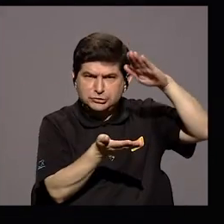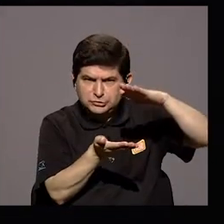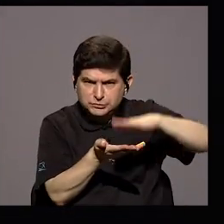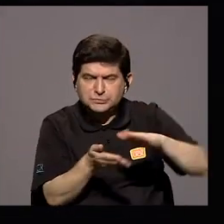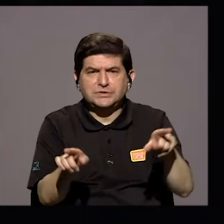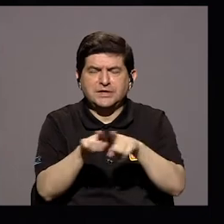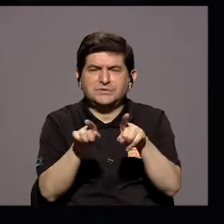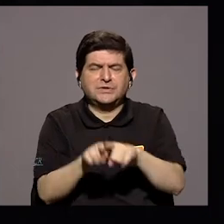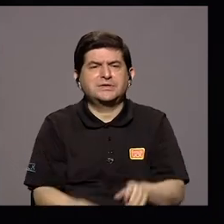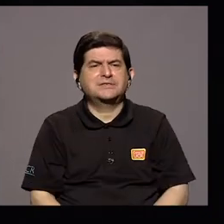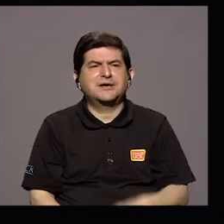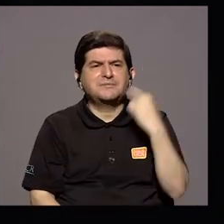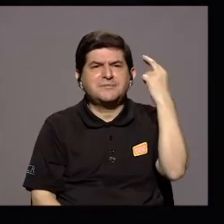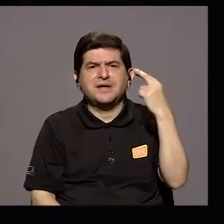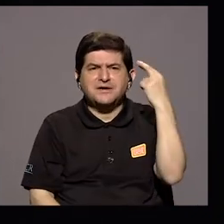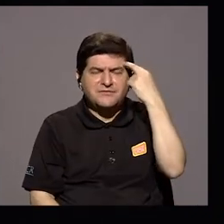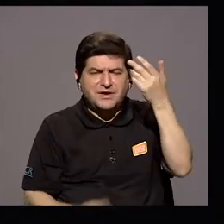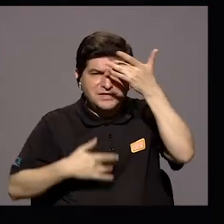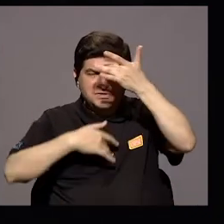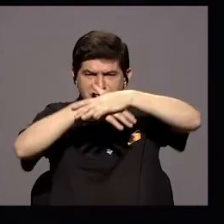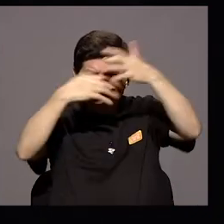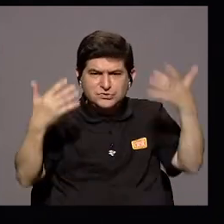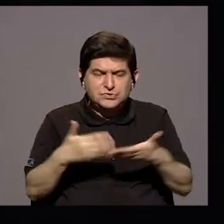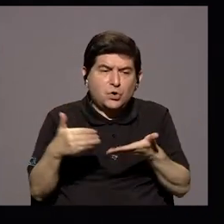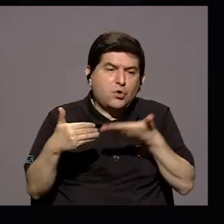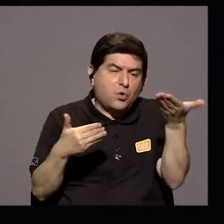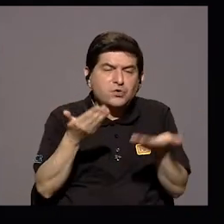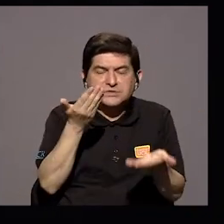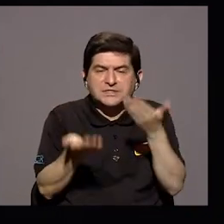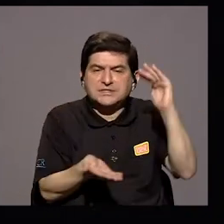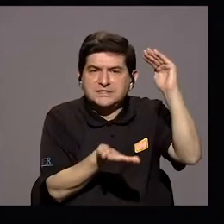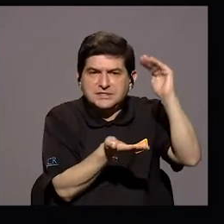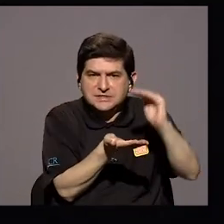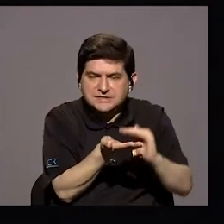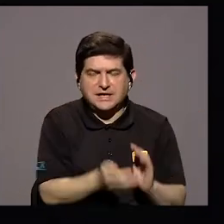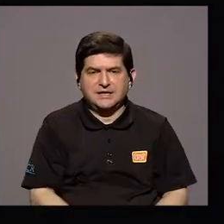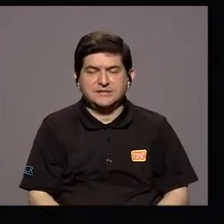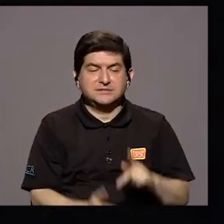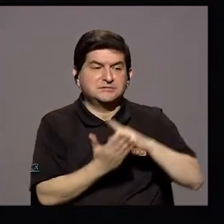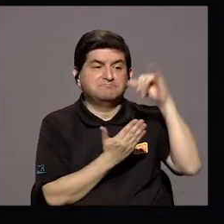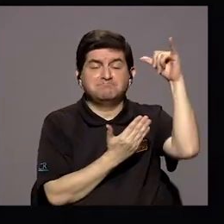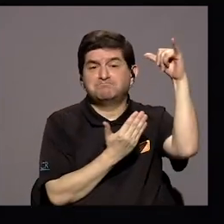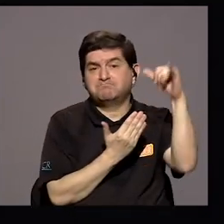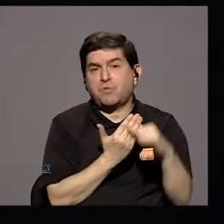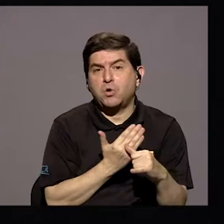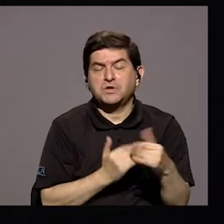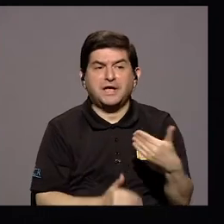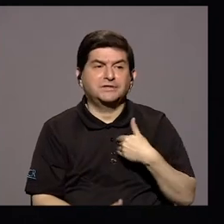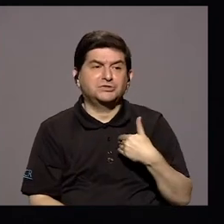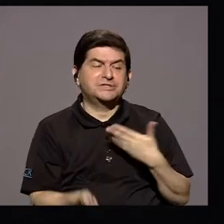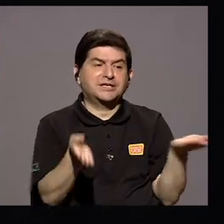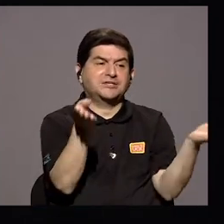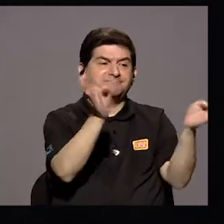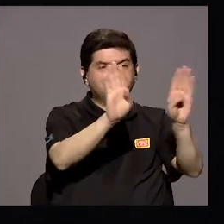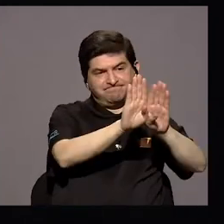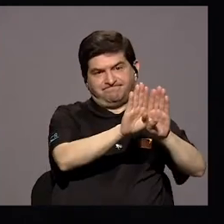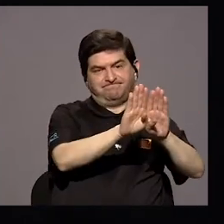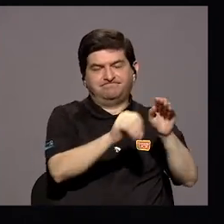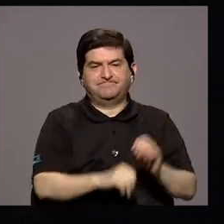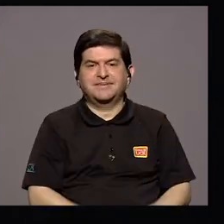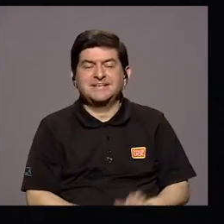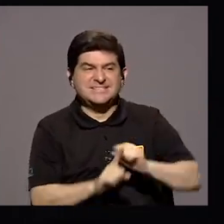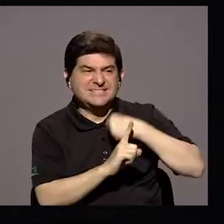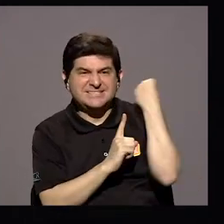Incluso se han ido Decantando por razones De la pandemia Algunas cosas Donde algunos proyectos Pues tuvieron que cerrar Porque